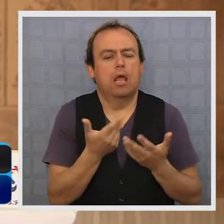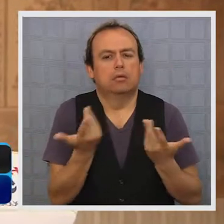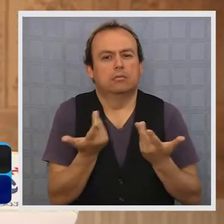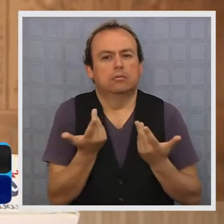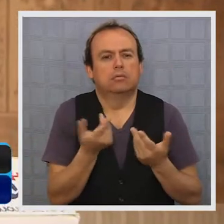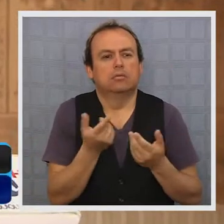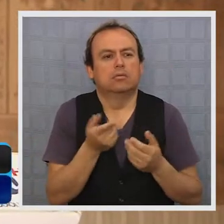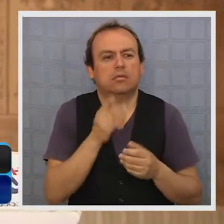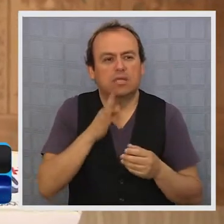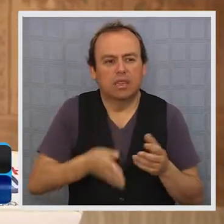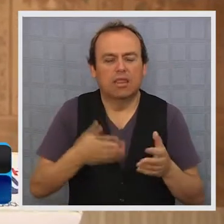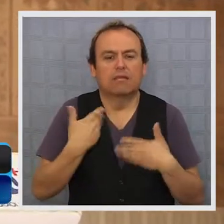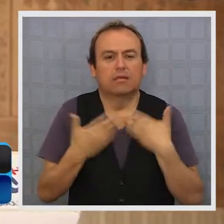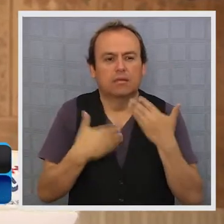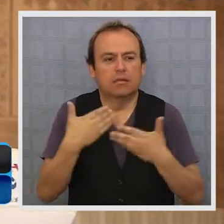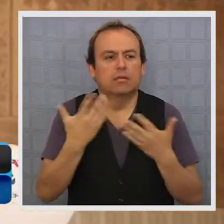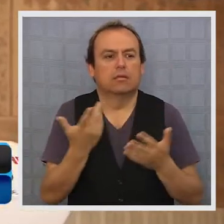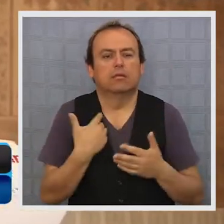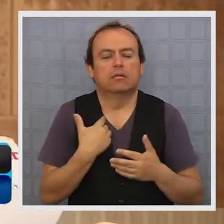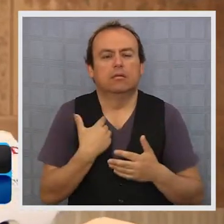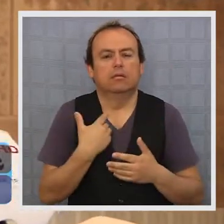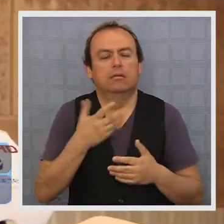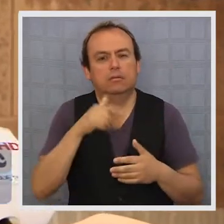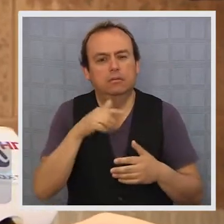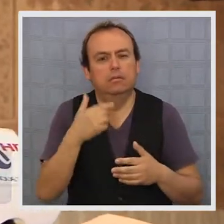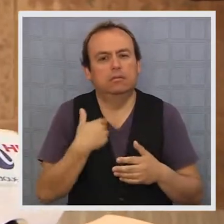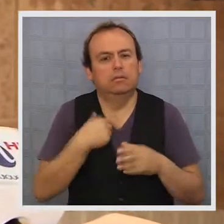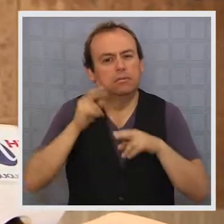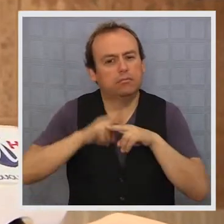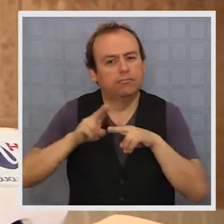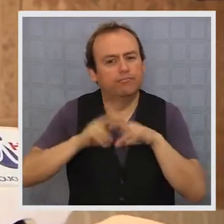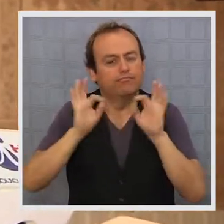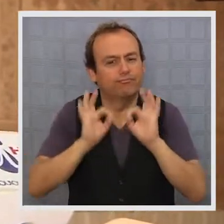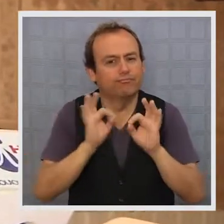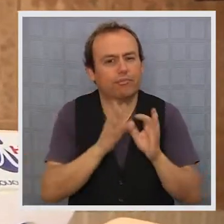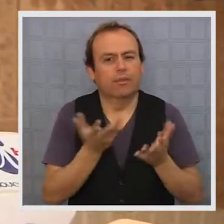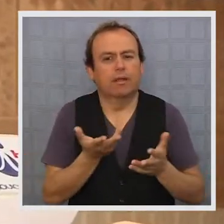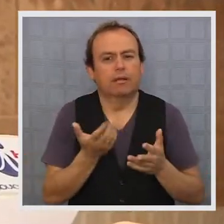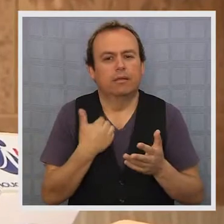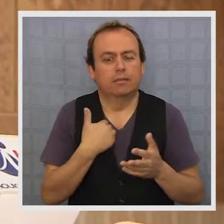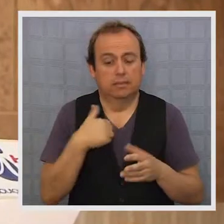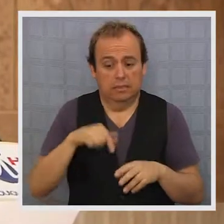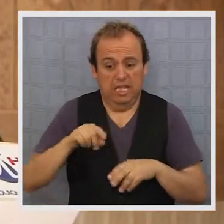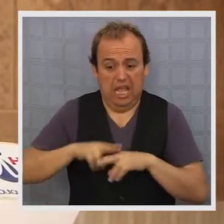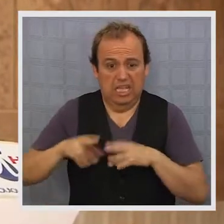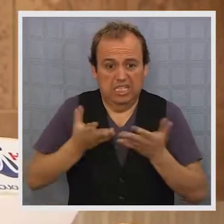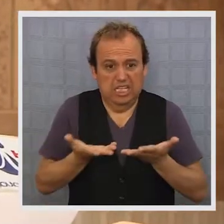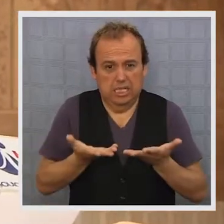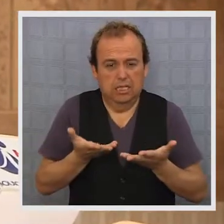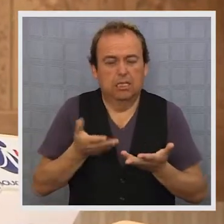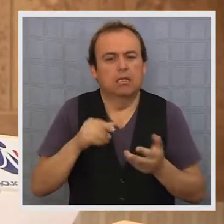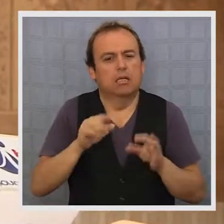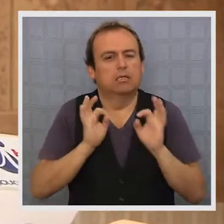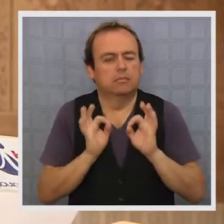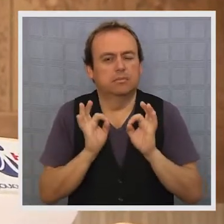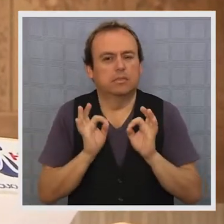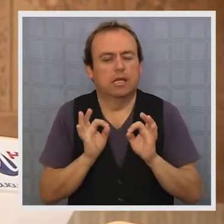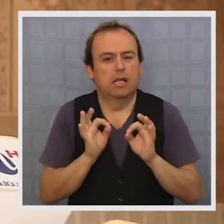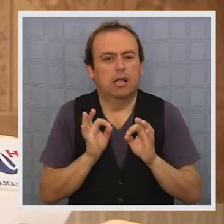en el fondo tener en cuenta la realidad regional y crear un producto especial. Por ende, lo que se ha hecho aquí es bien especial